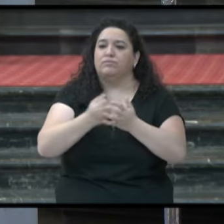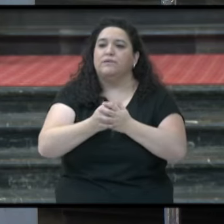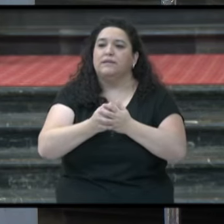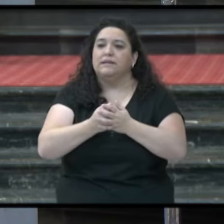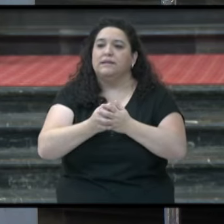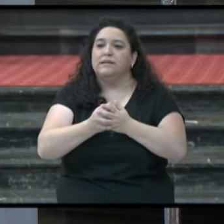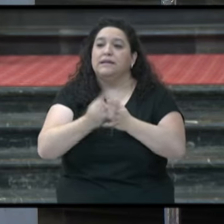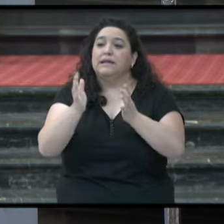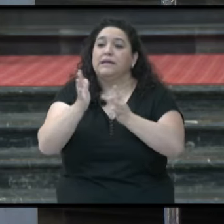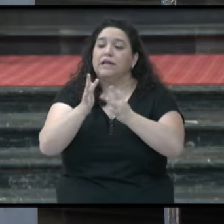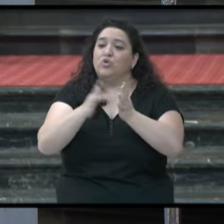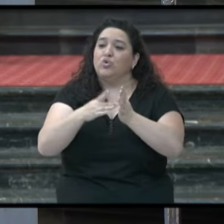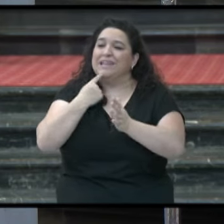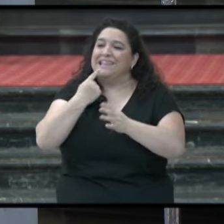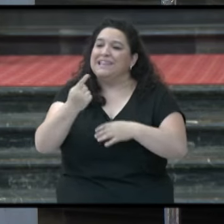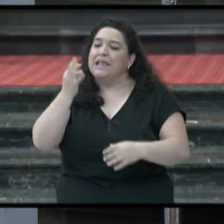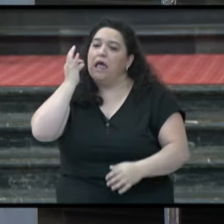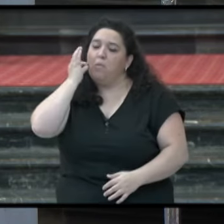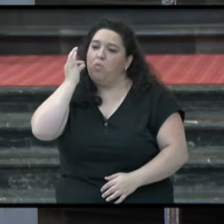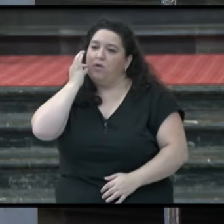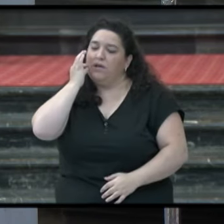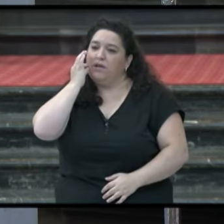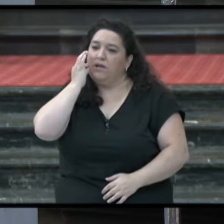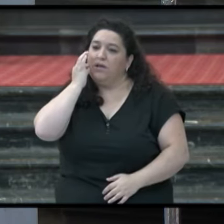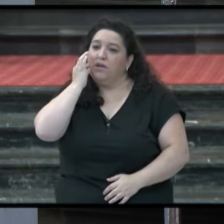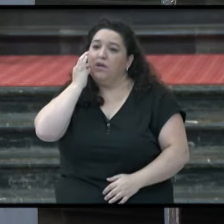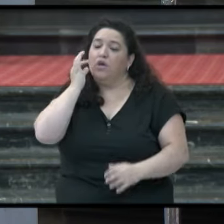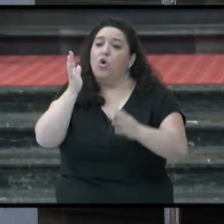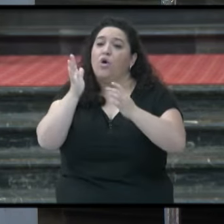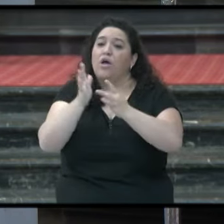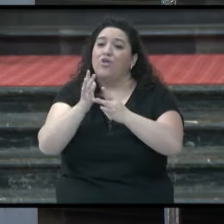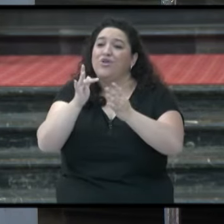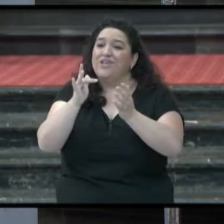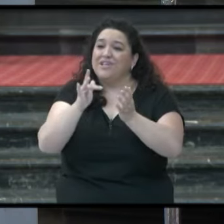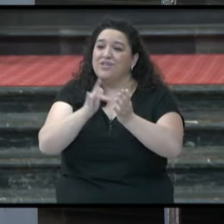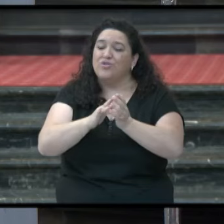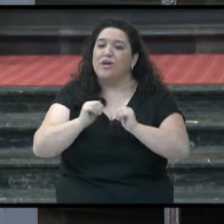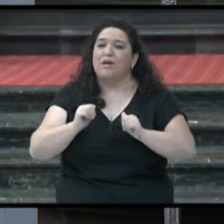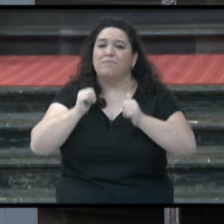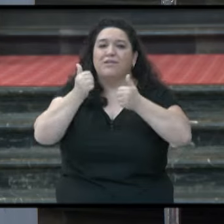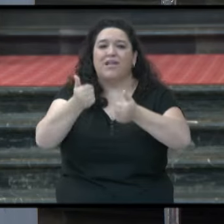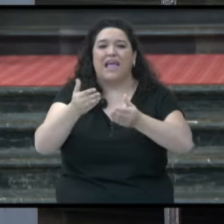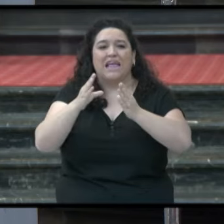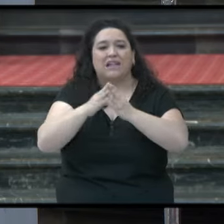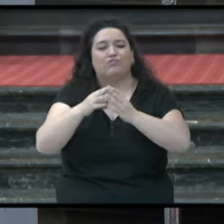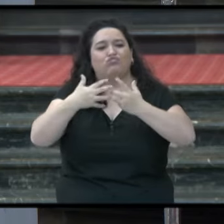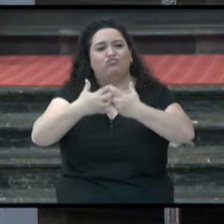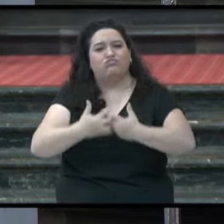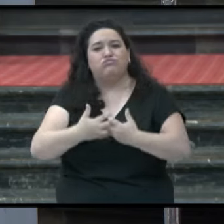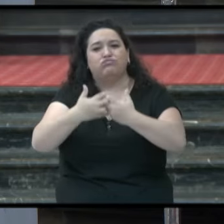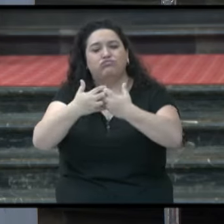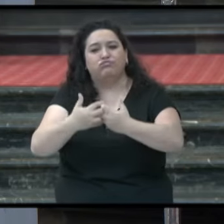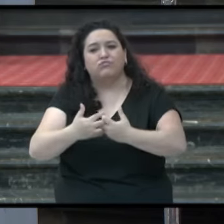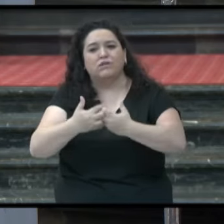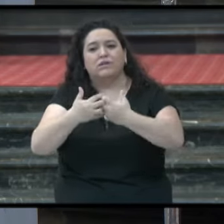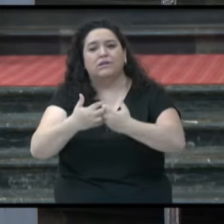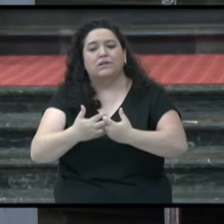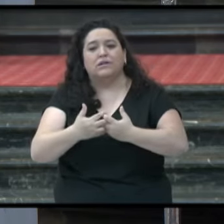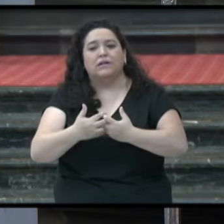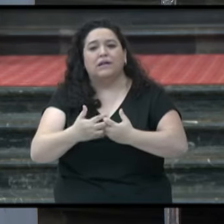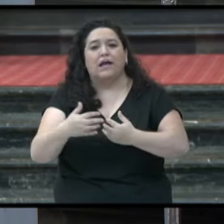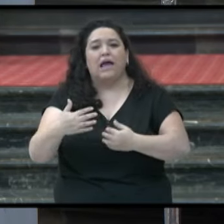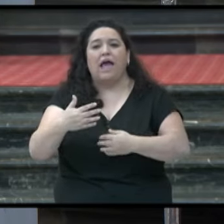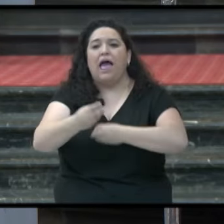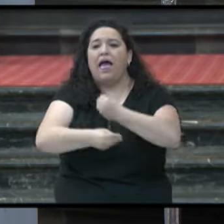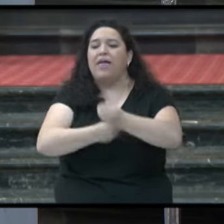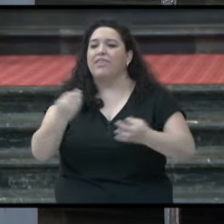buena. Cuando Jesucristo ha puesto en marcha su iglesia, ha puesto a nuestro